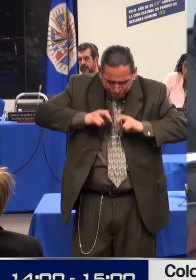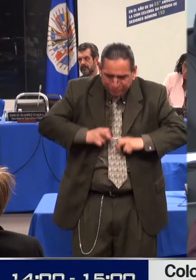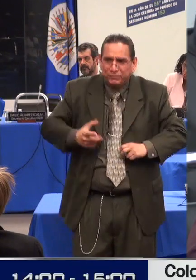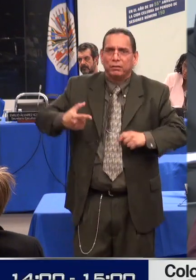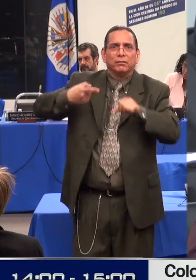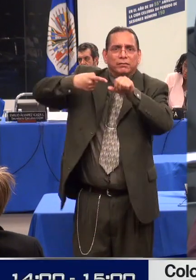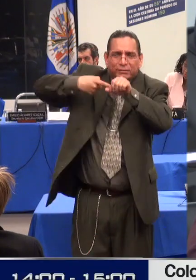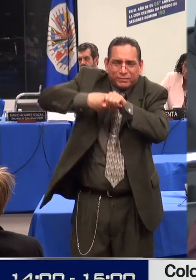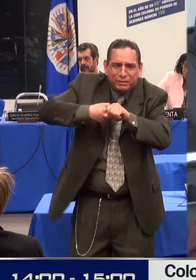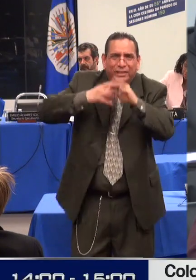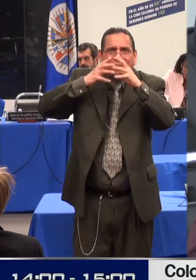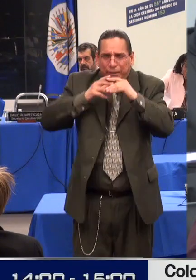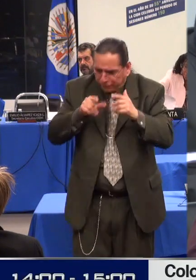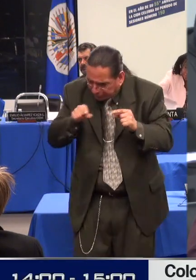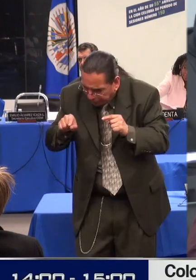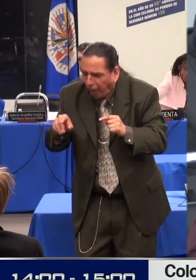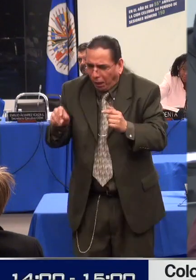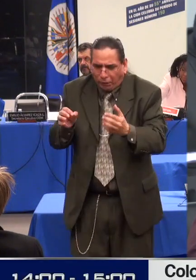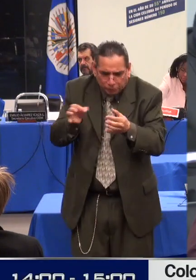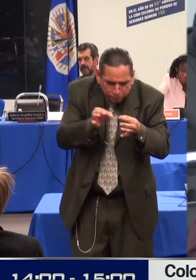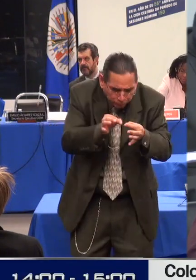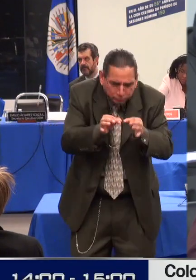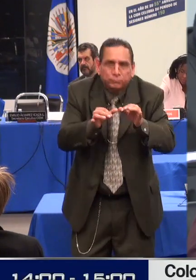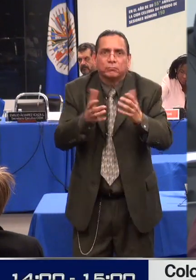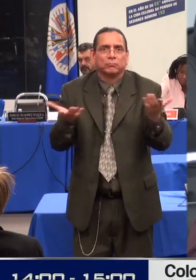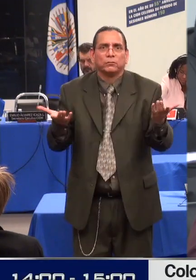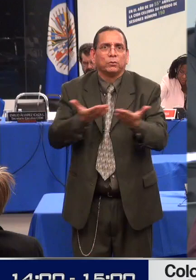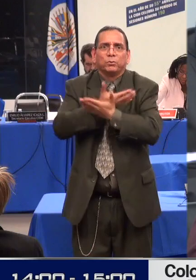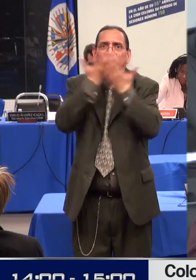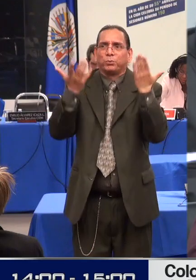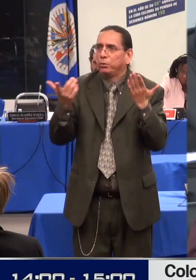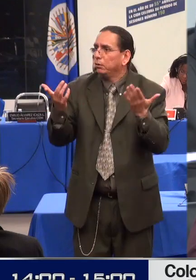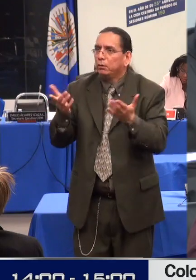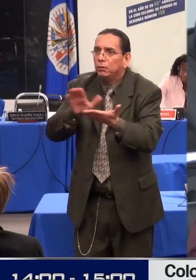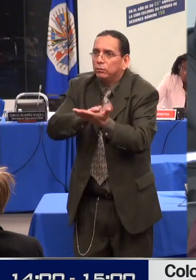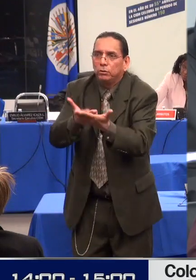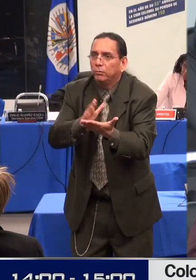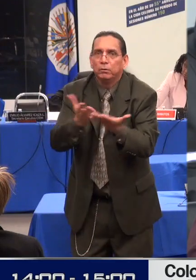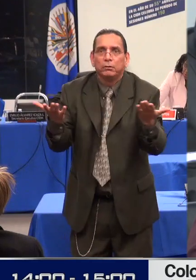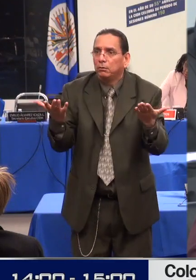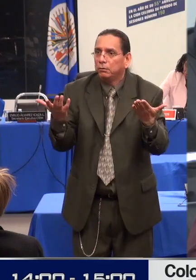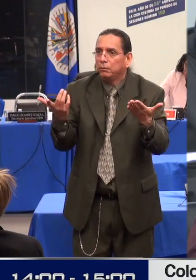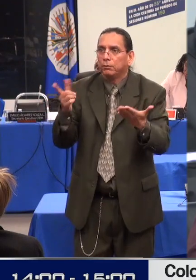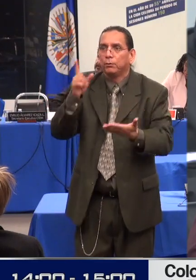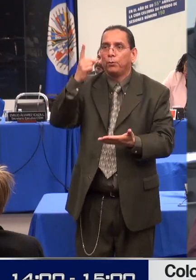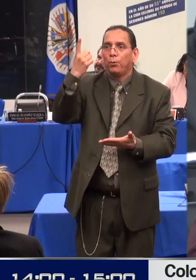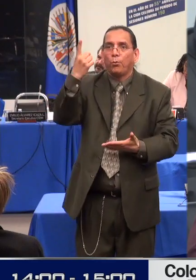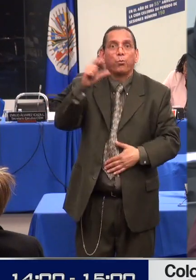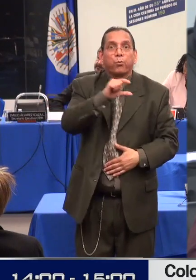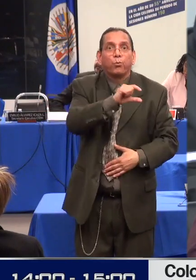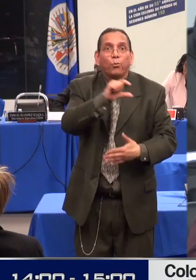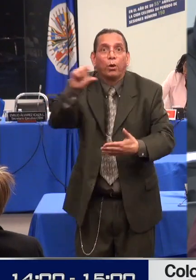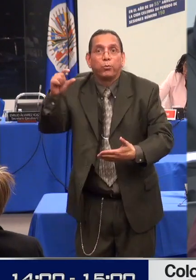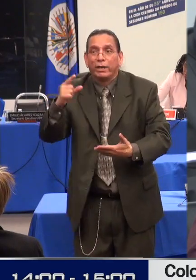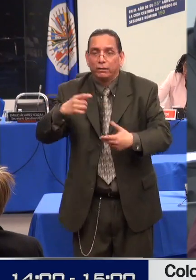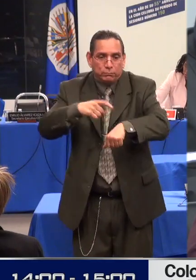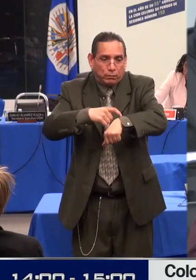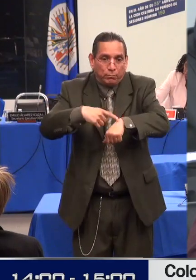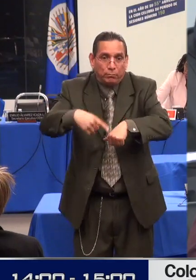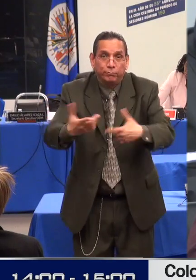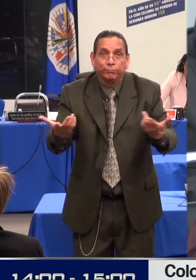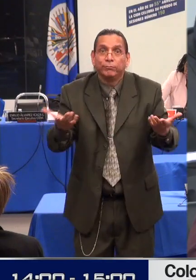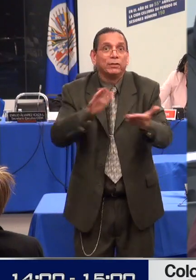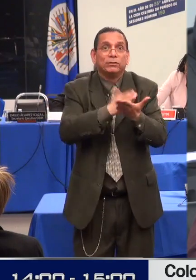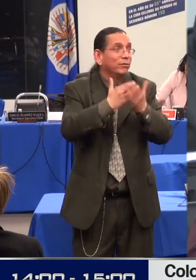Colombia son constantes, sistemáticas e invisibilizadas. Nosotros hemos conocido de ellas a través del ejercicio ciudadano del derecho de